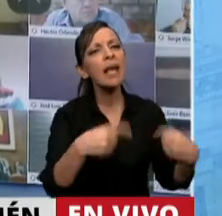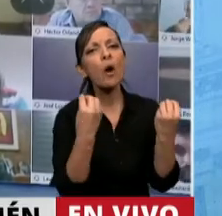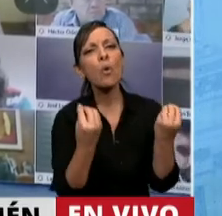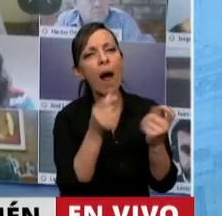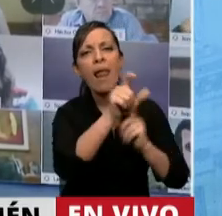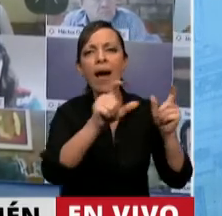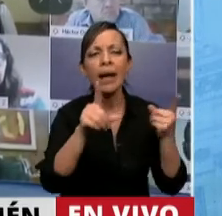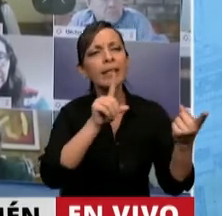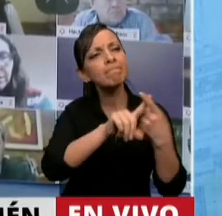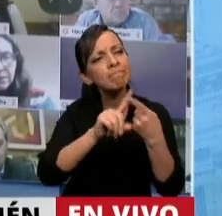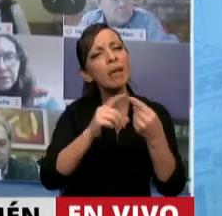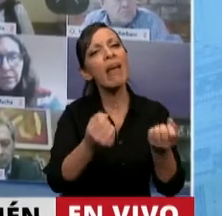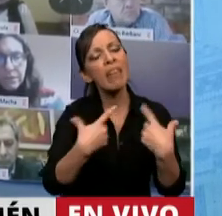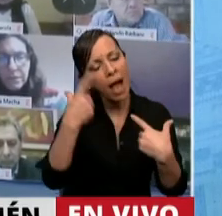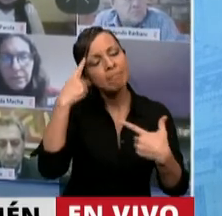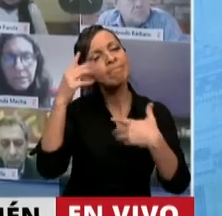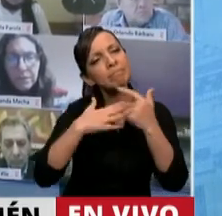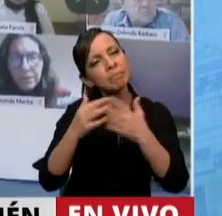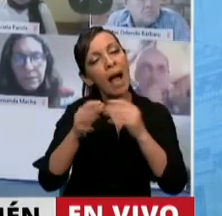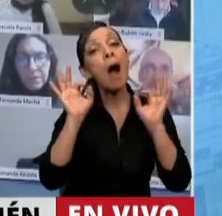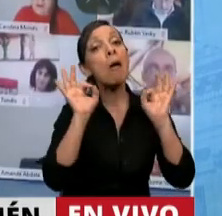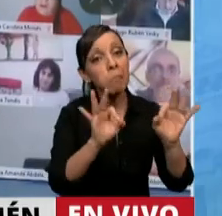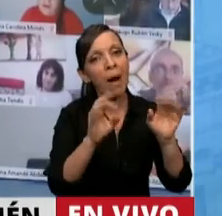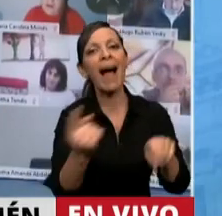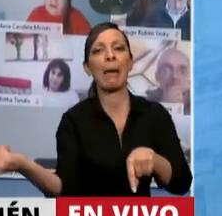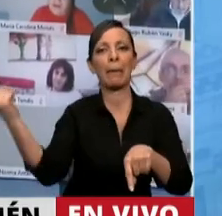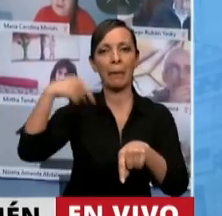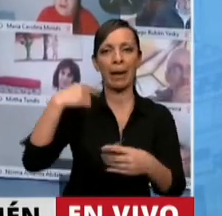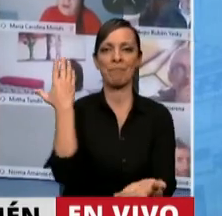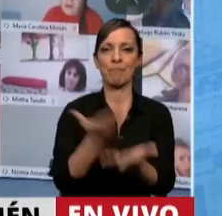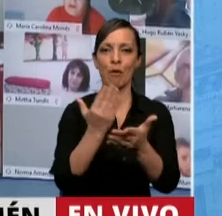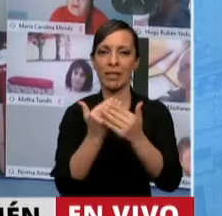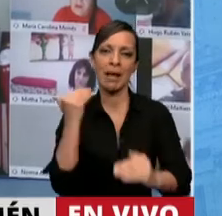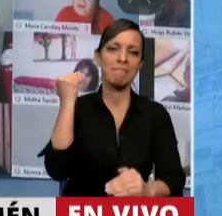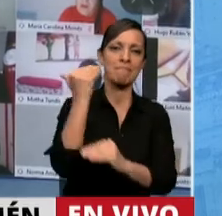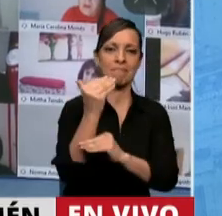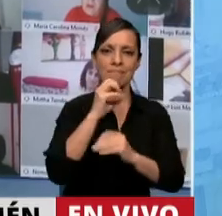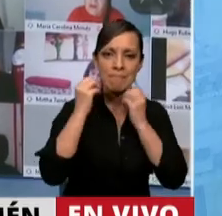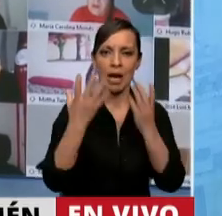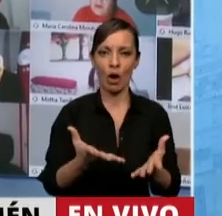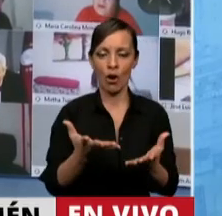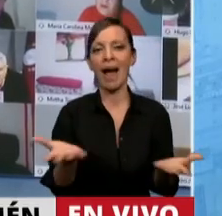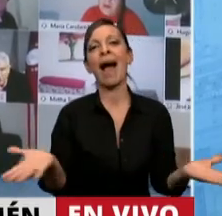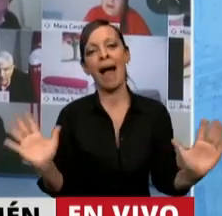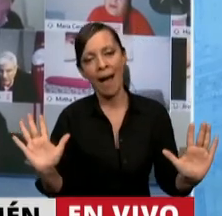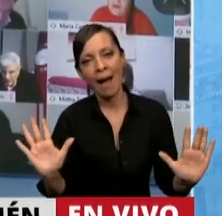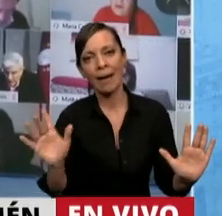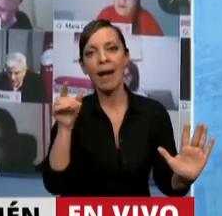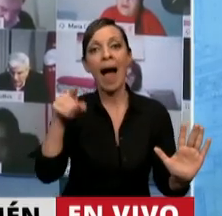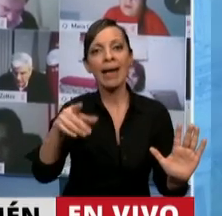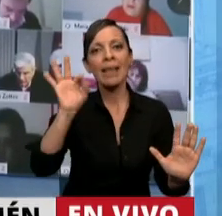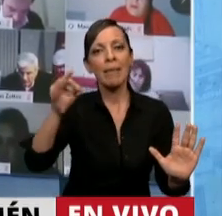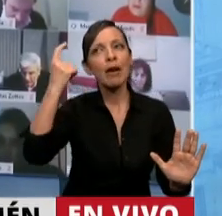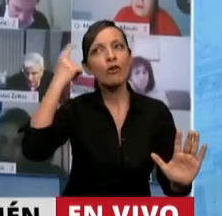instructivo, que vengan con propuestas superadoras, con la conciencia clara de que gobernar,